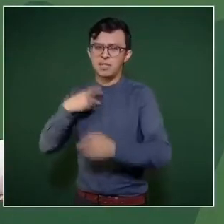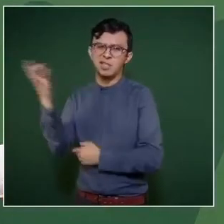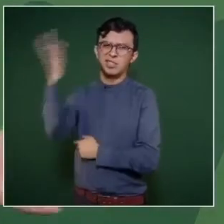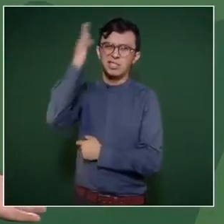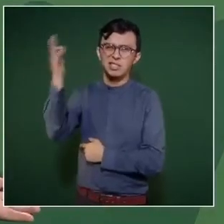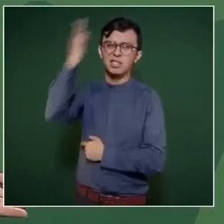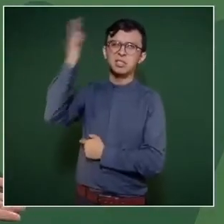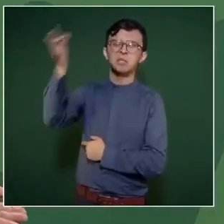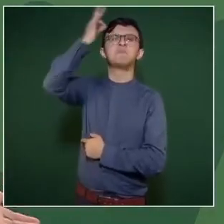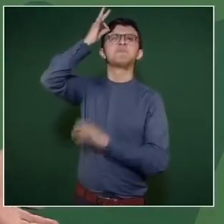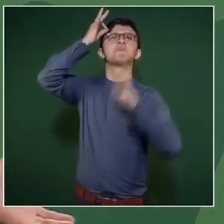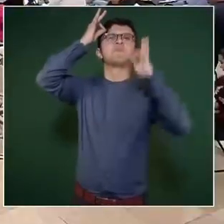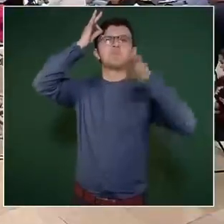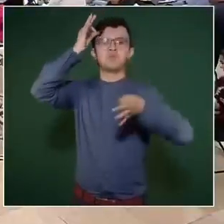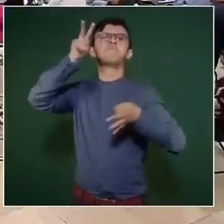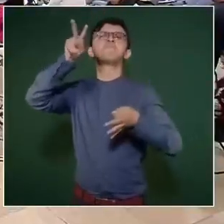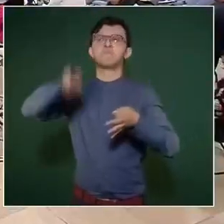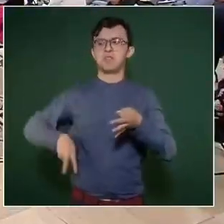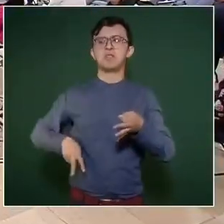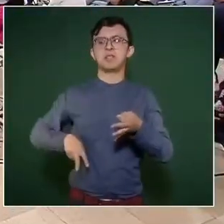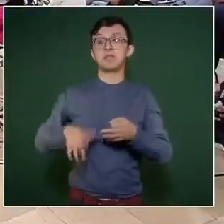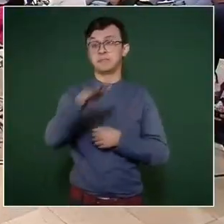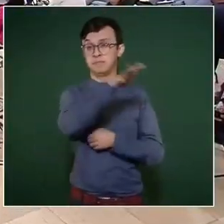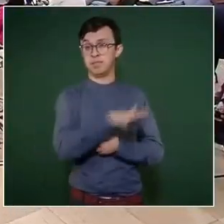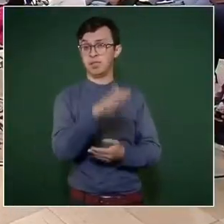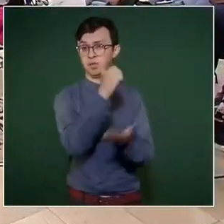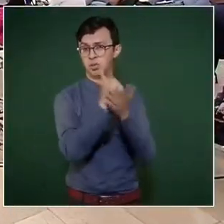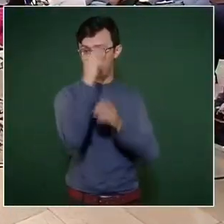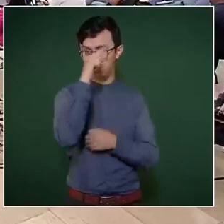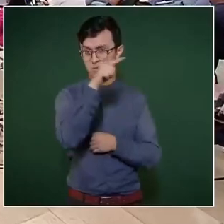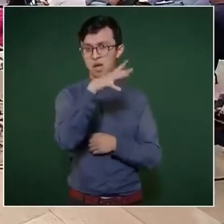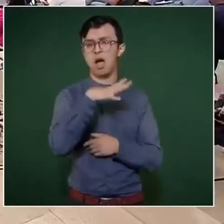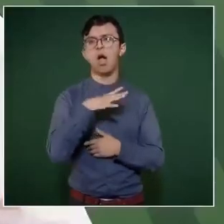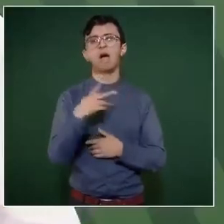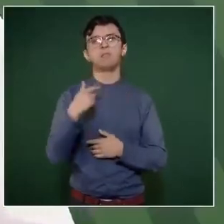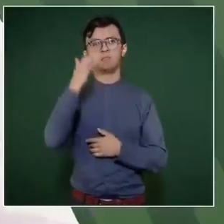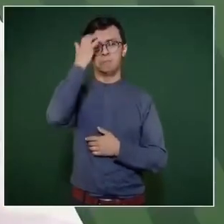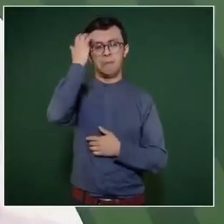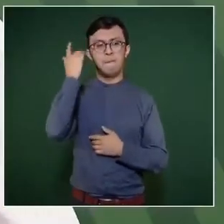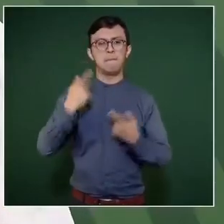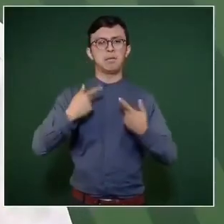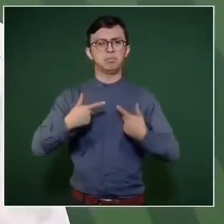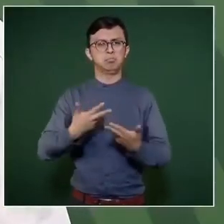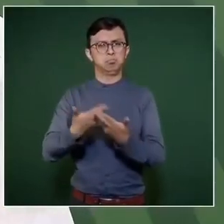Entonces, ahí en la Ciudad de México muchos estaban así.